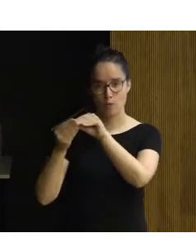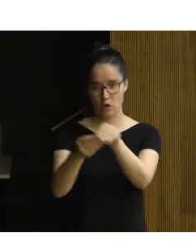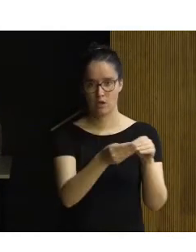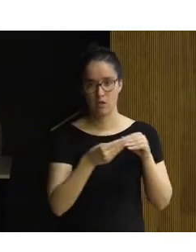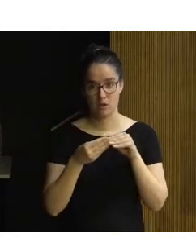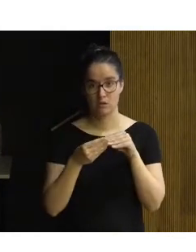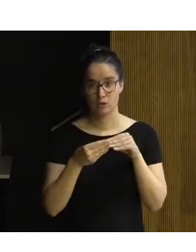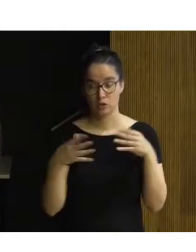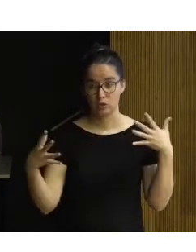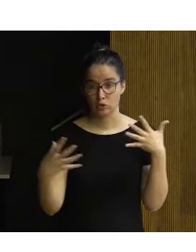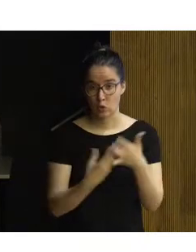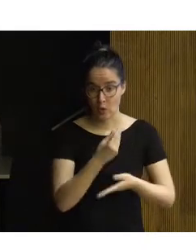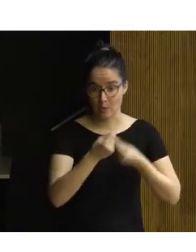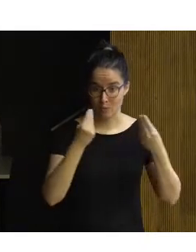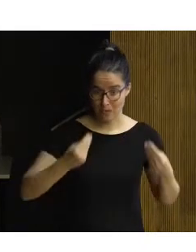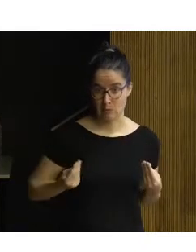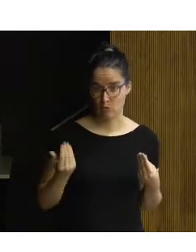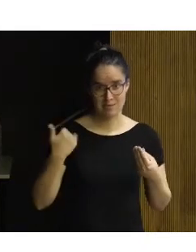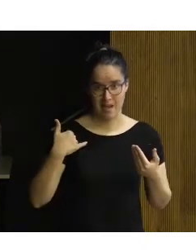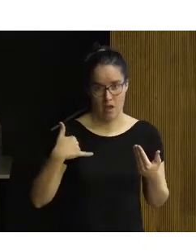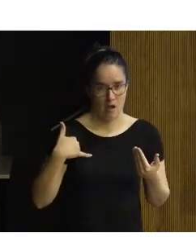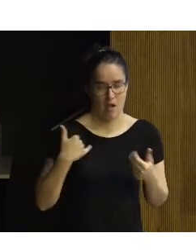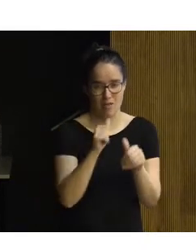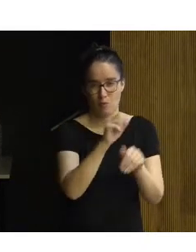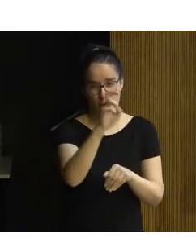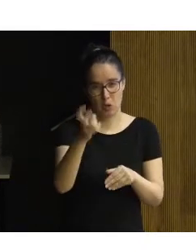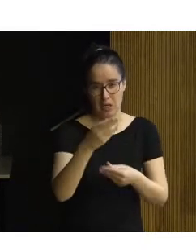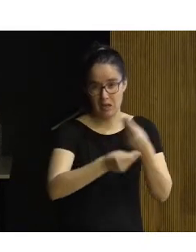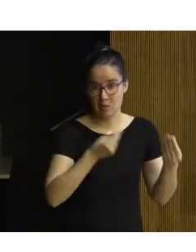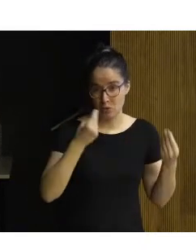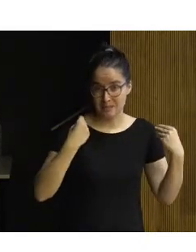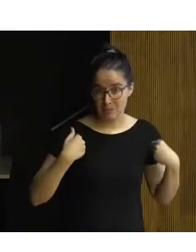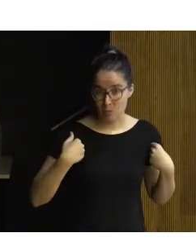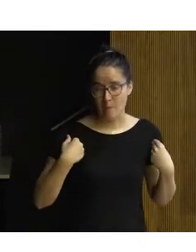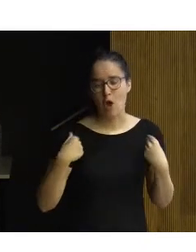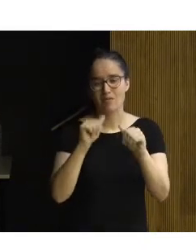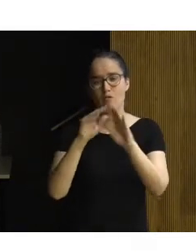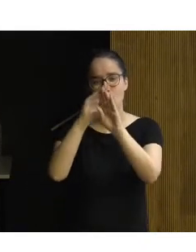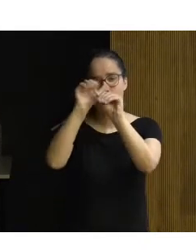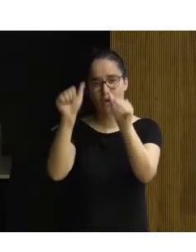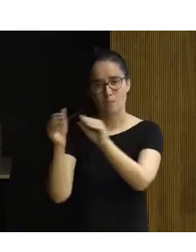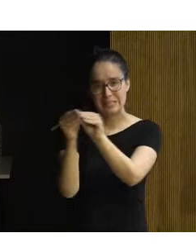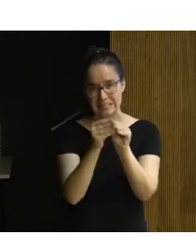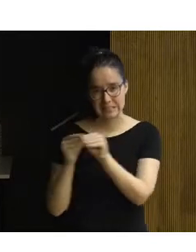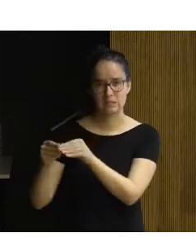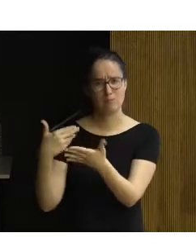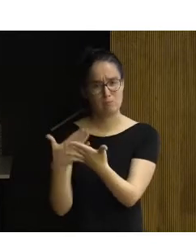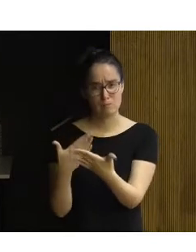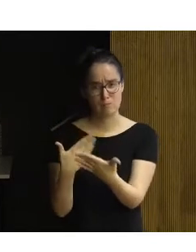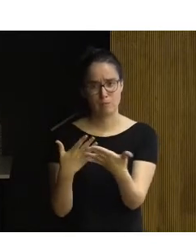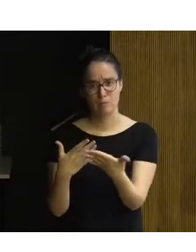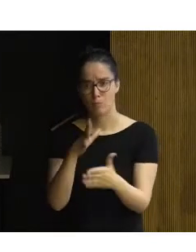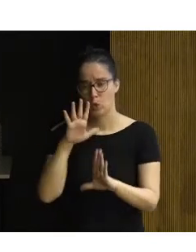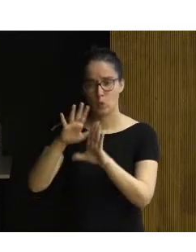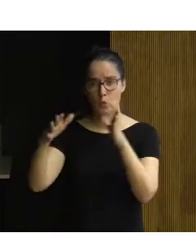hagamos todo lo mismo que ya hacíamos de alguna u otra manera, pero de una misma manera, de una misma manera contrastada por un